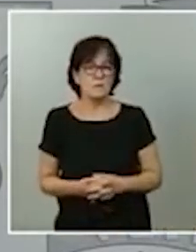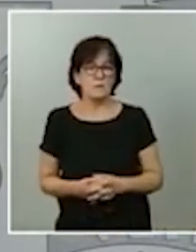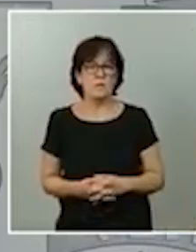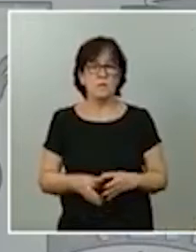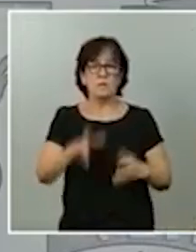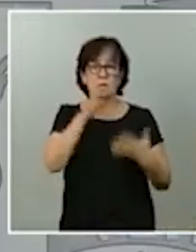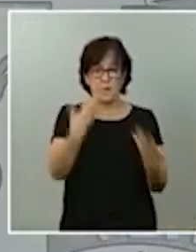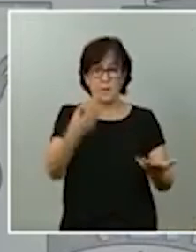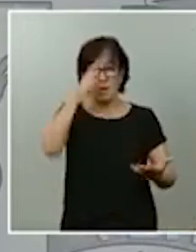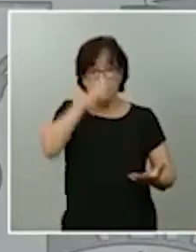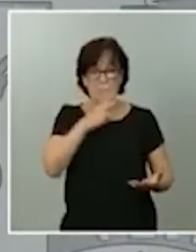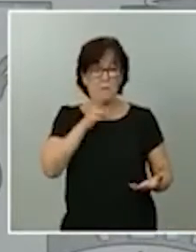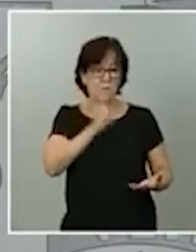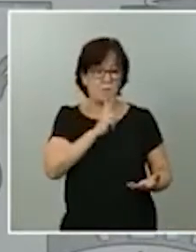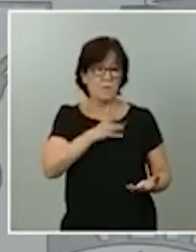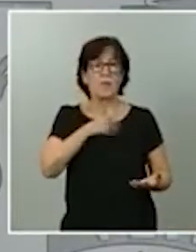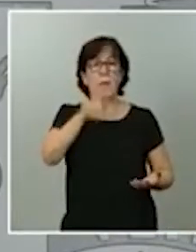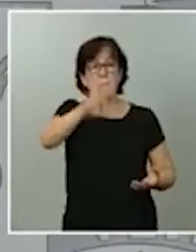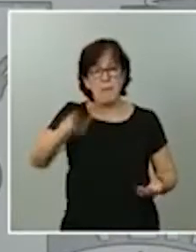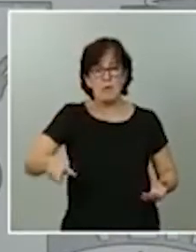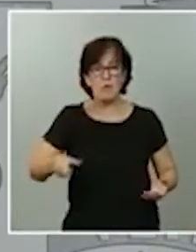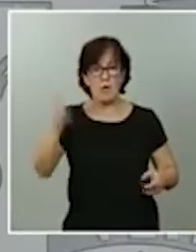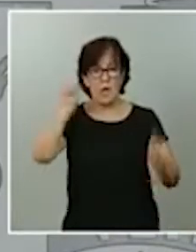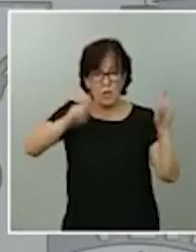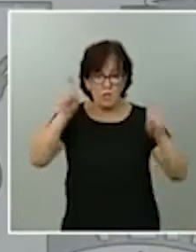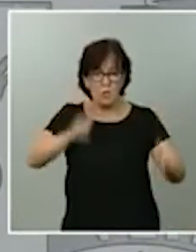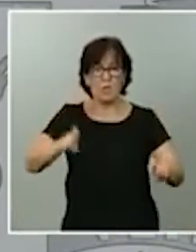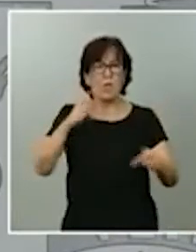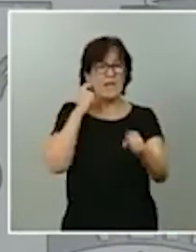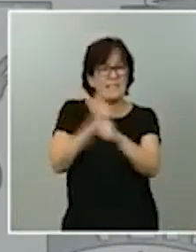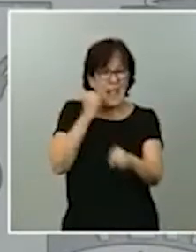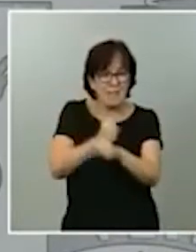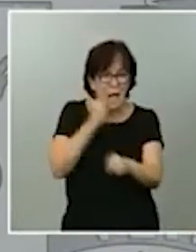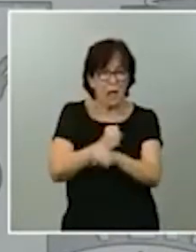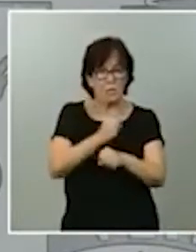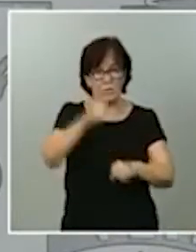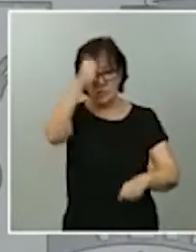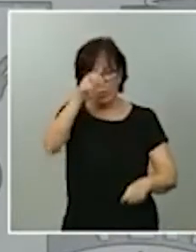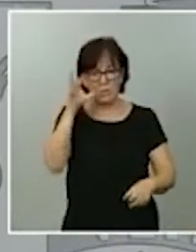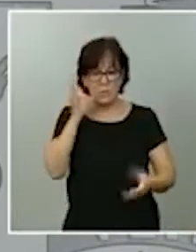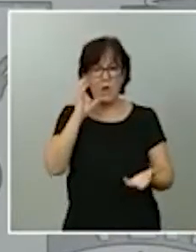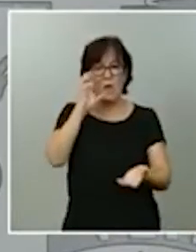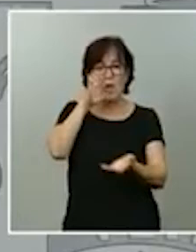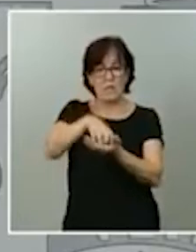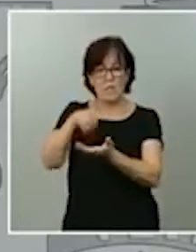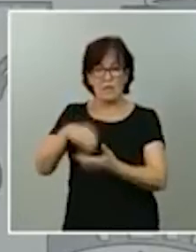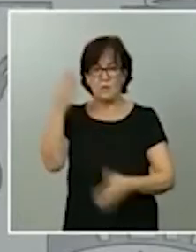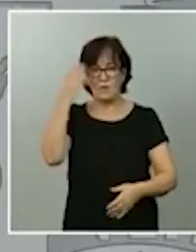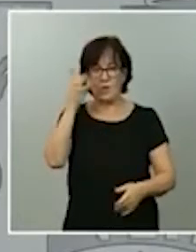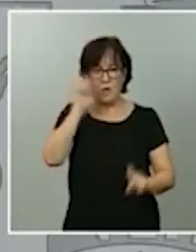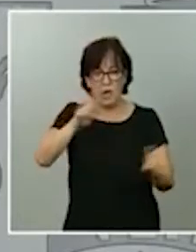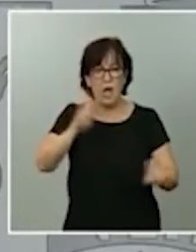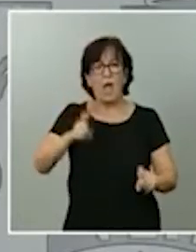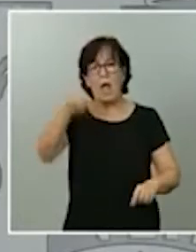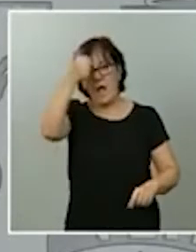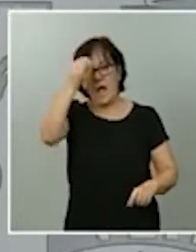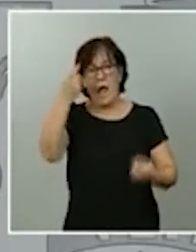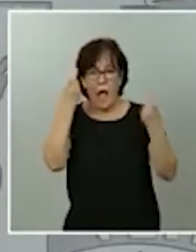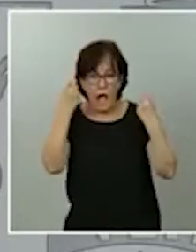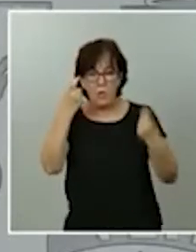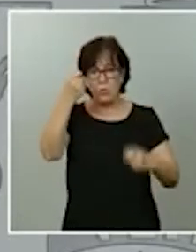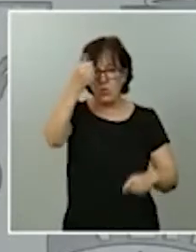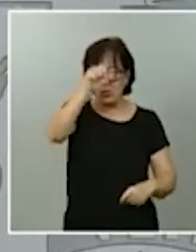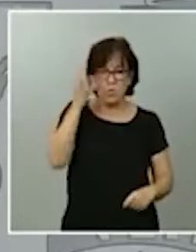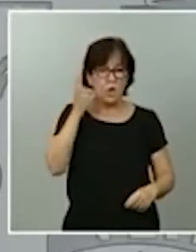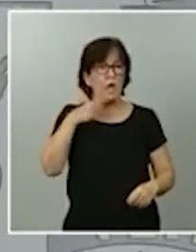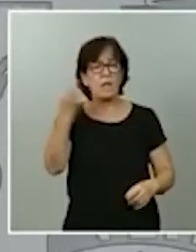el personal educativo docente trabajadores y trabajadoras de los centros educativos alumnos y alumnas deben tener